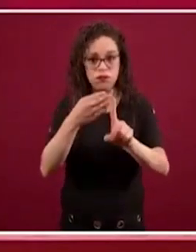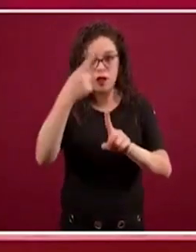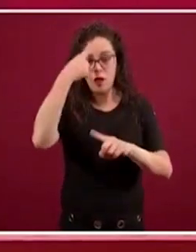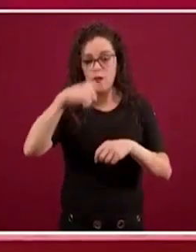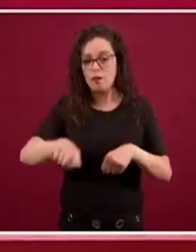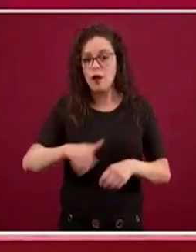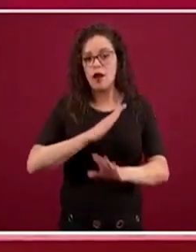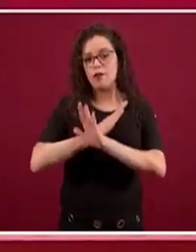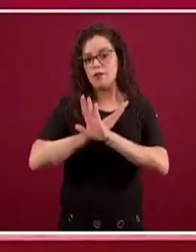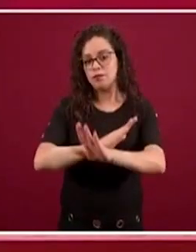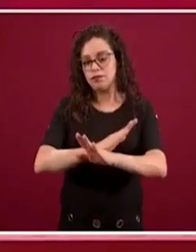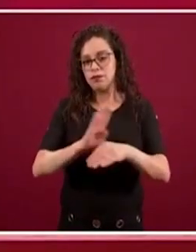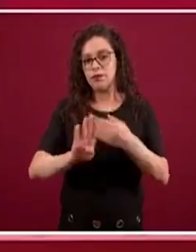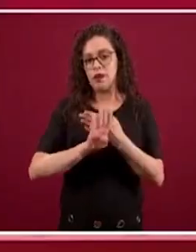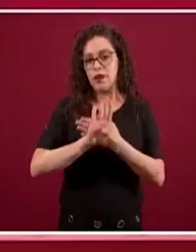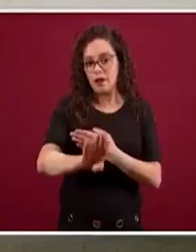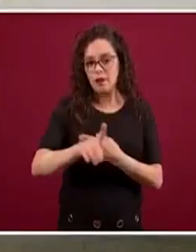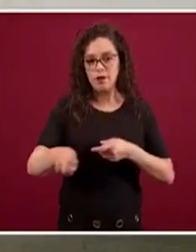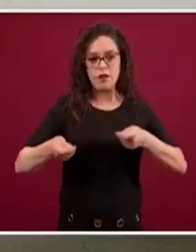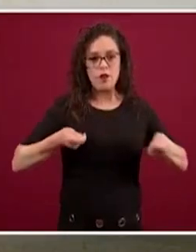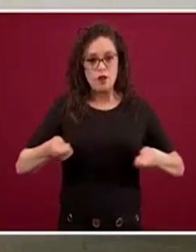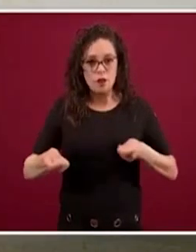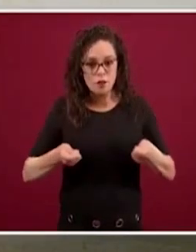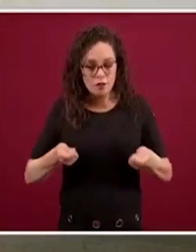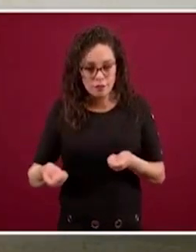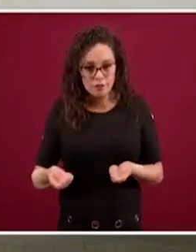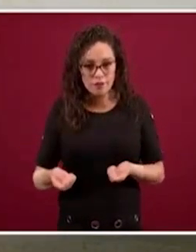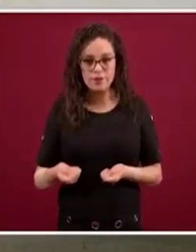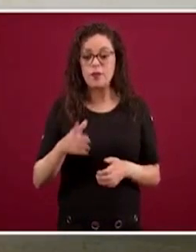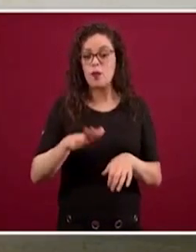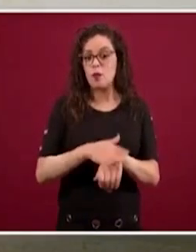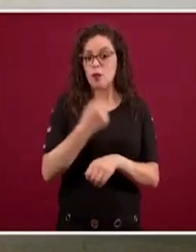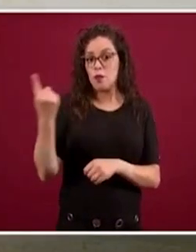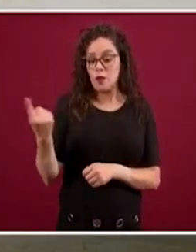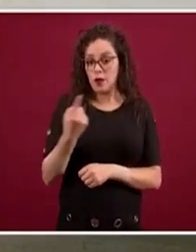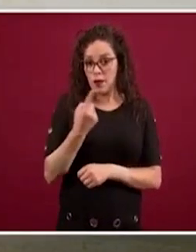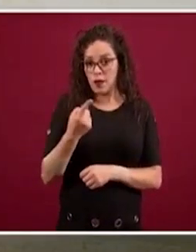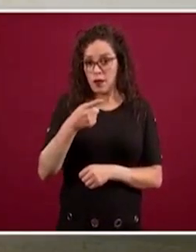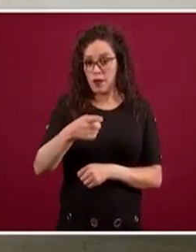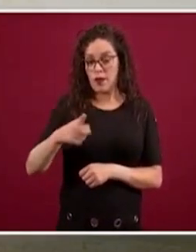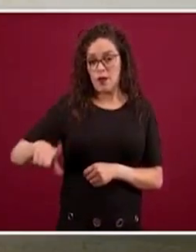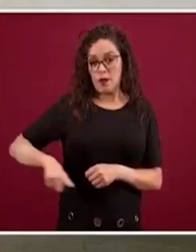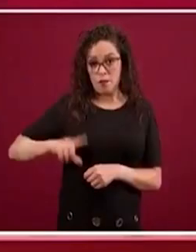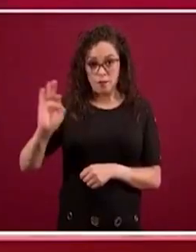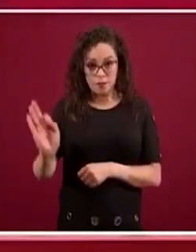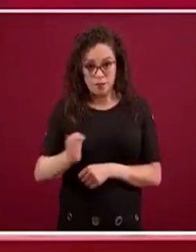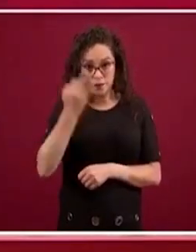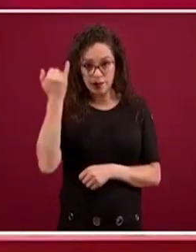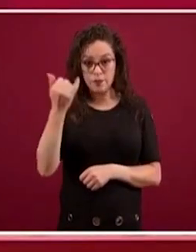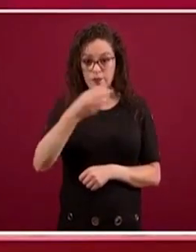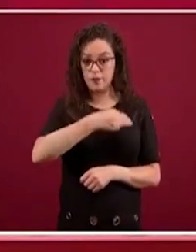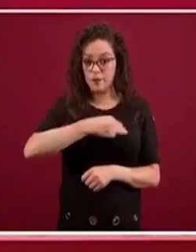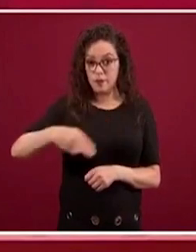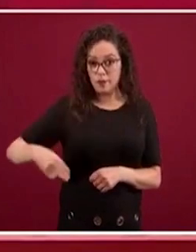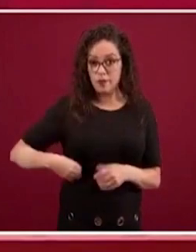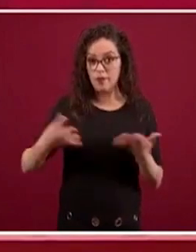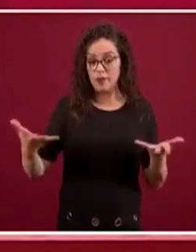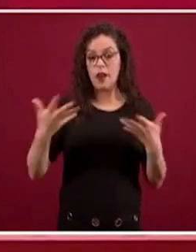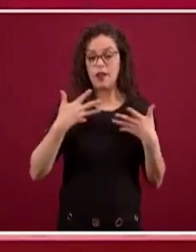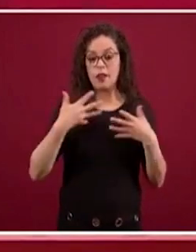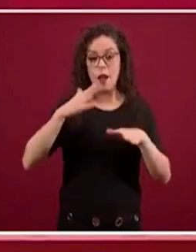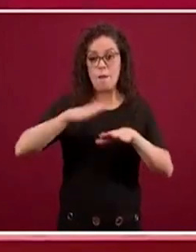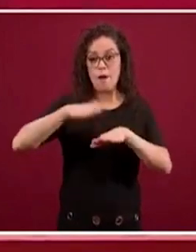control, porque entonces las entidades federativas y en su momento los municipios que tengan mayor incremento en esta tasa,